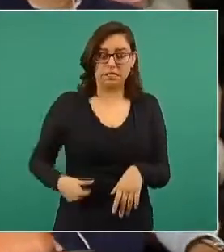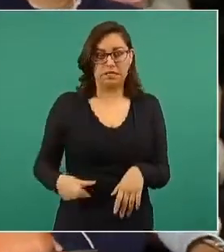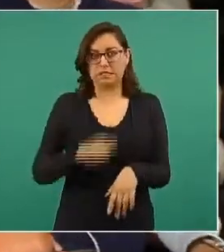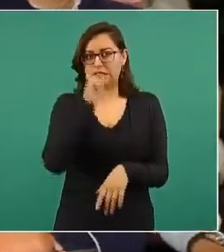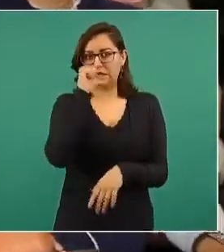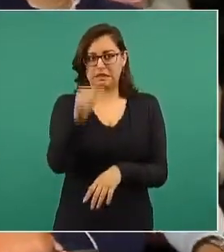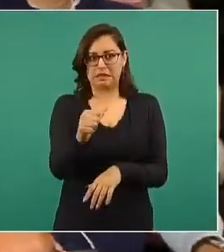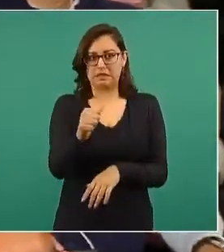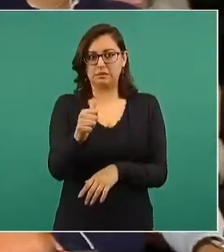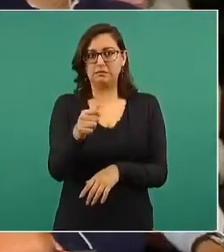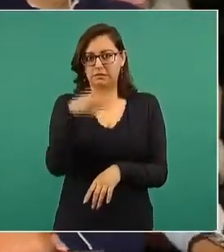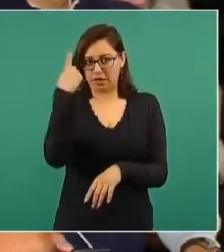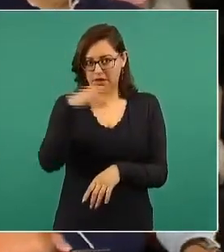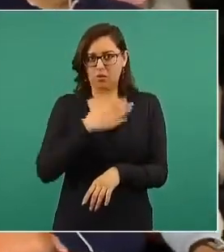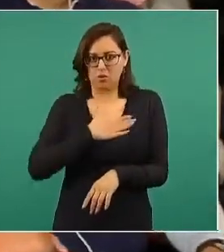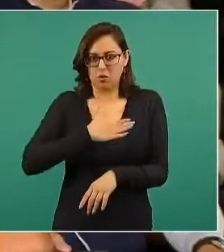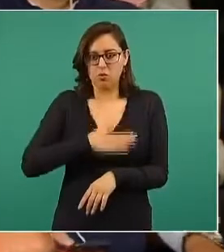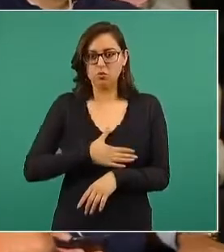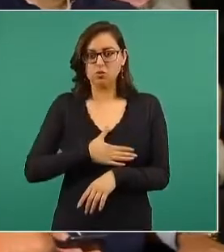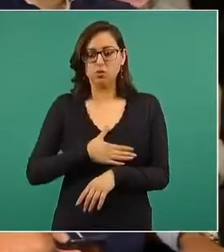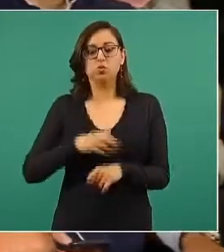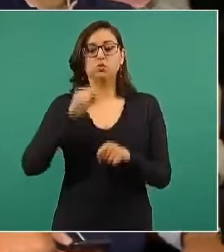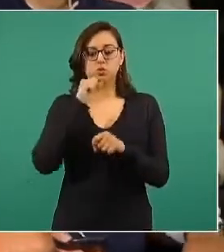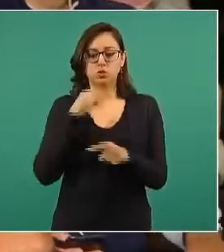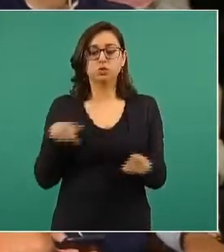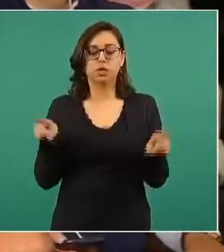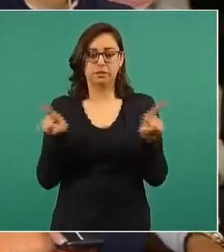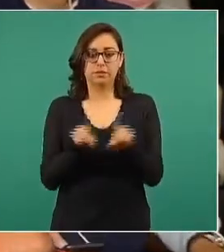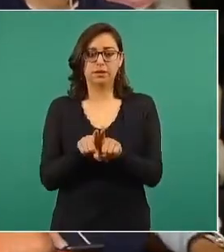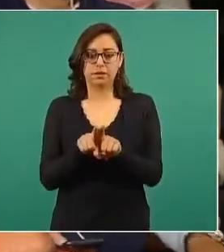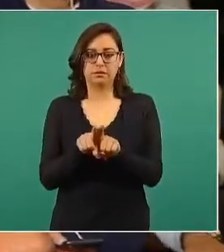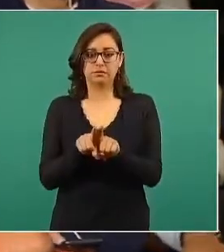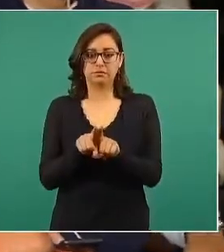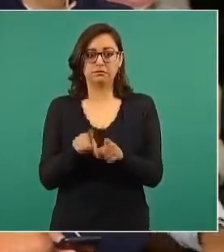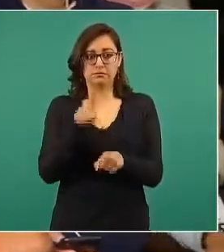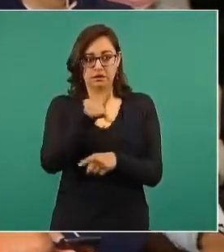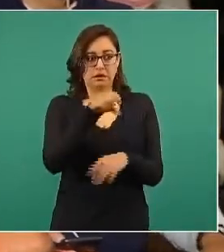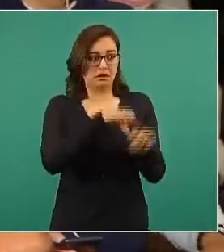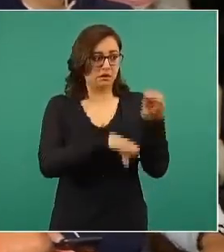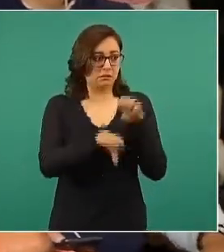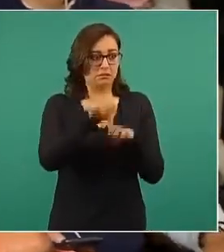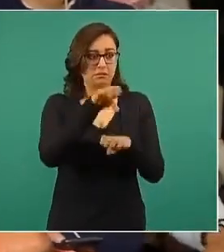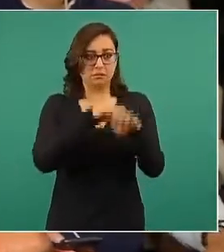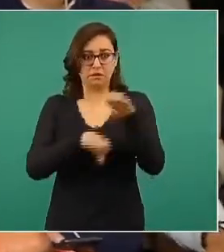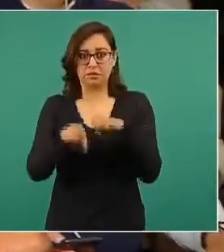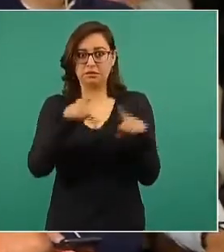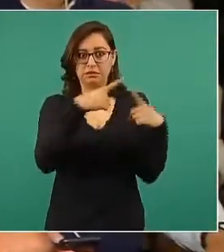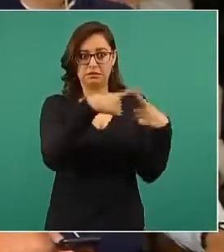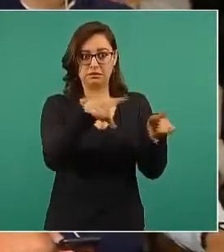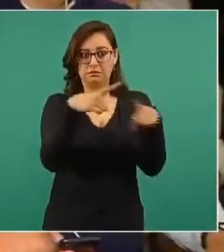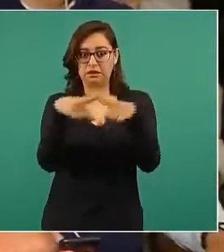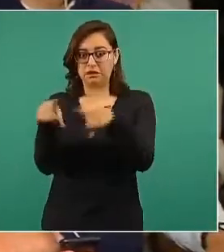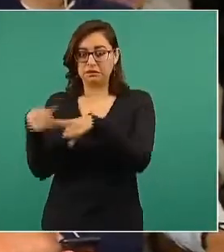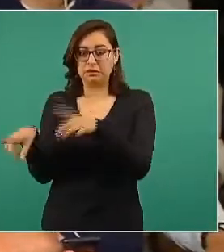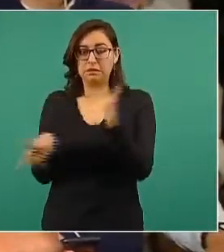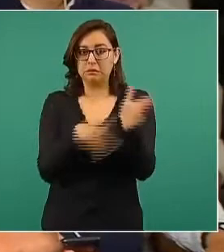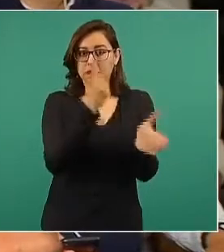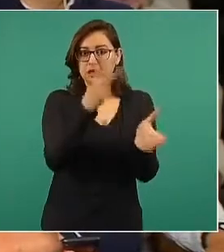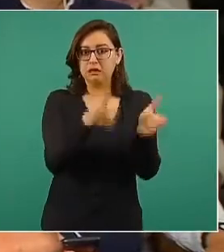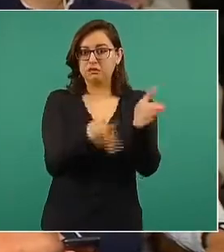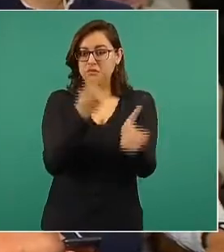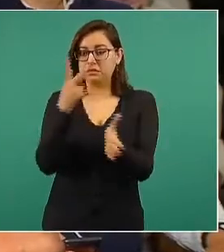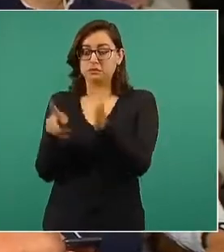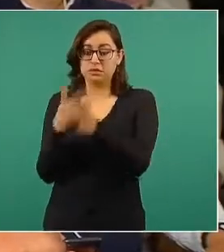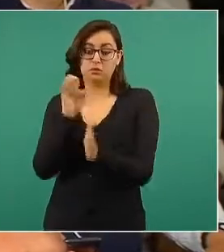especie de acceso a la justicia y de evitar que incluso se premie a empresas que ya estuvieron involucradas en este tipo de hechos como